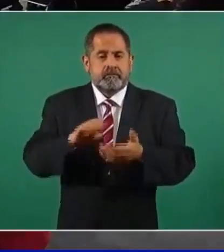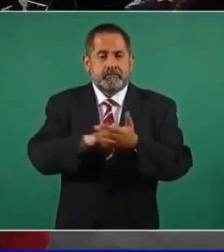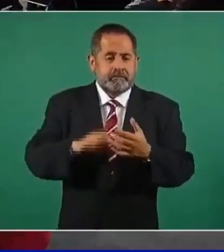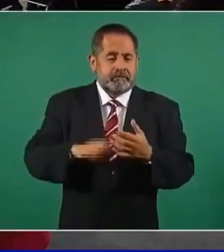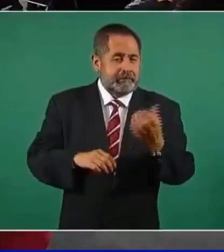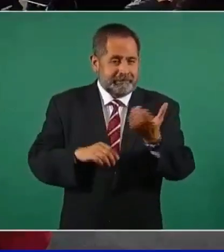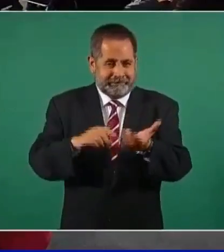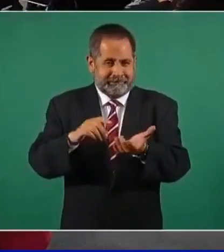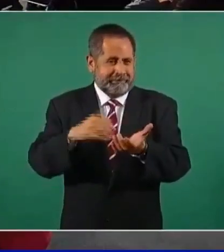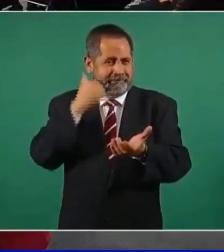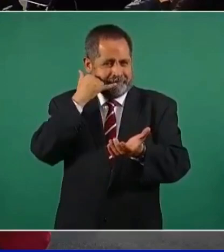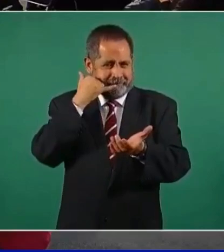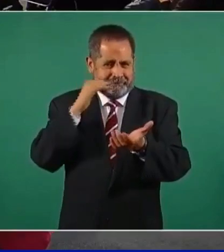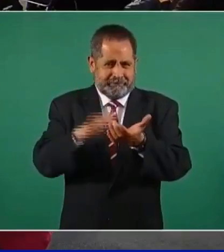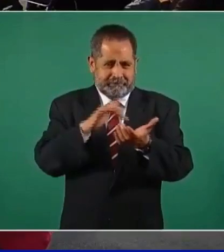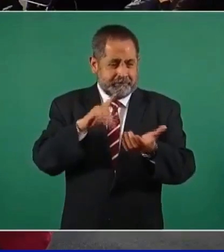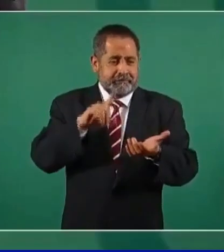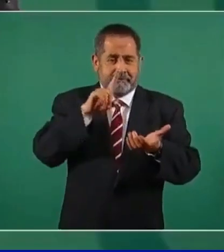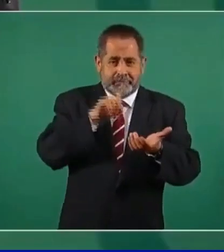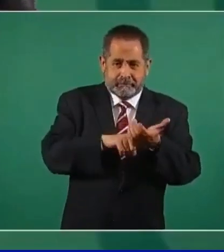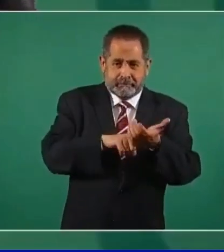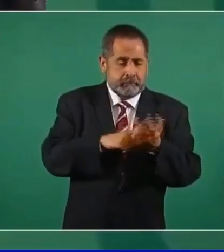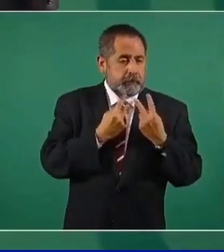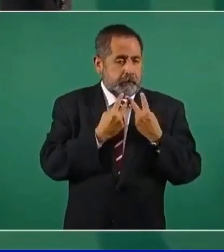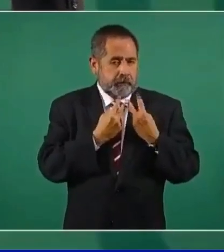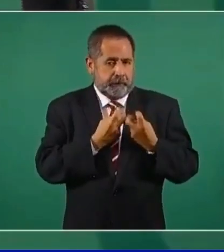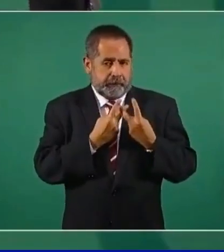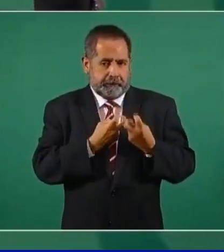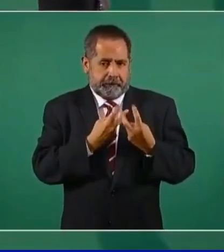es como traer un micrófono